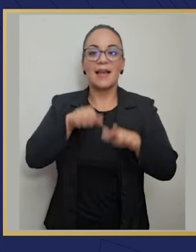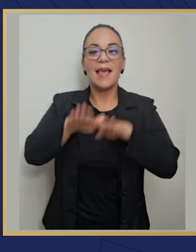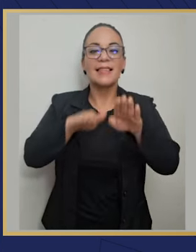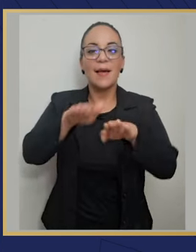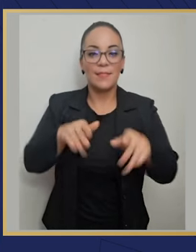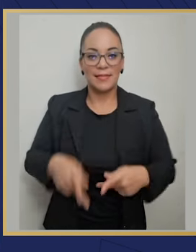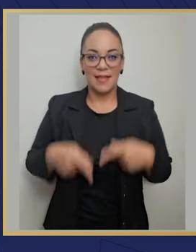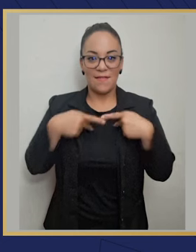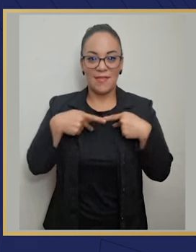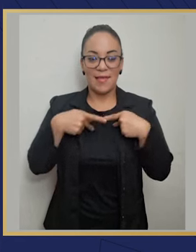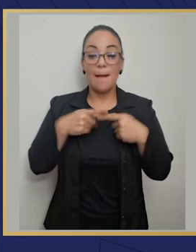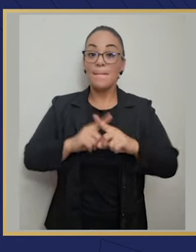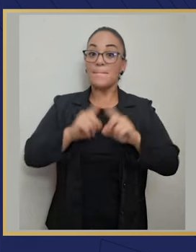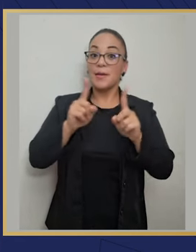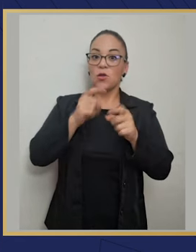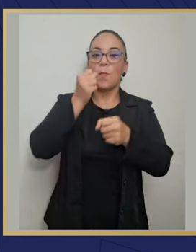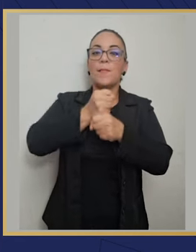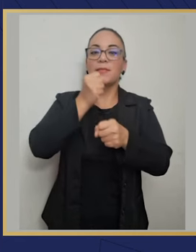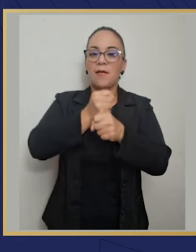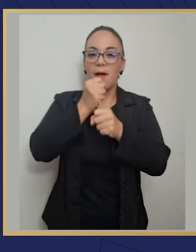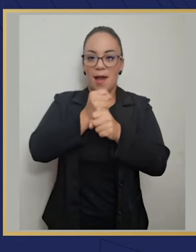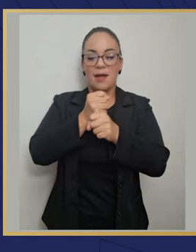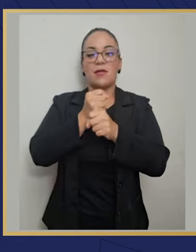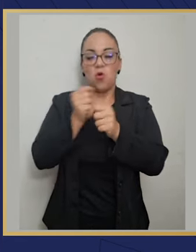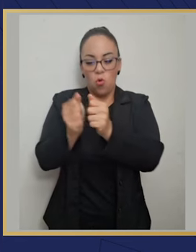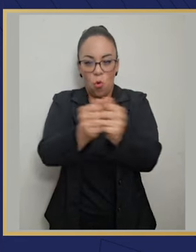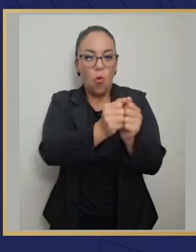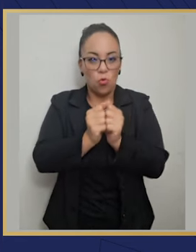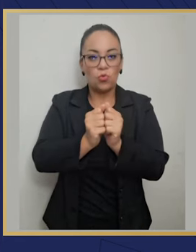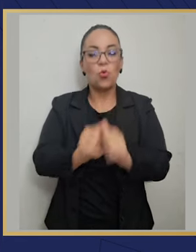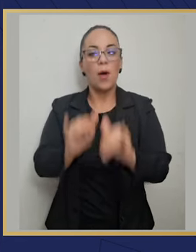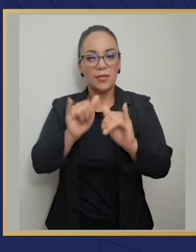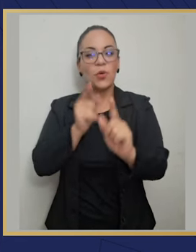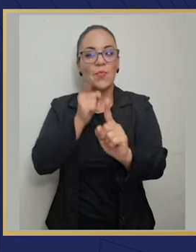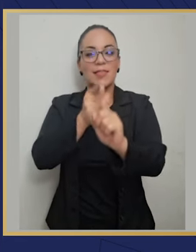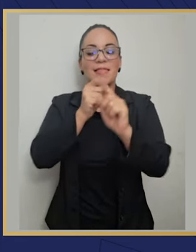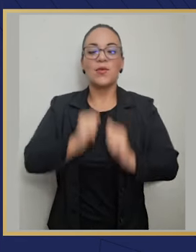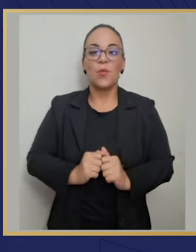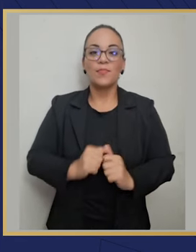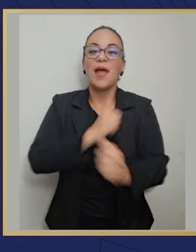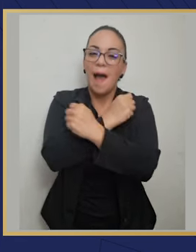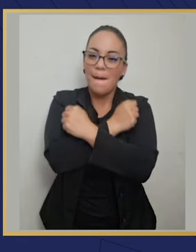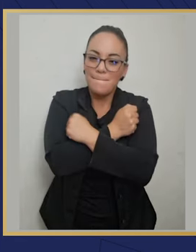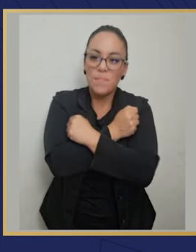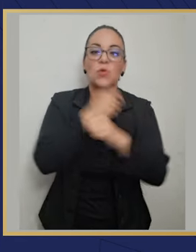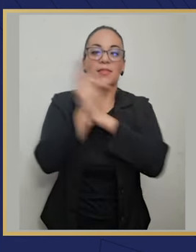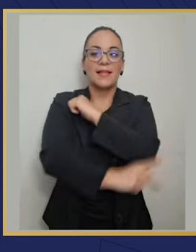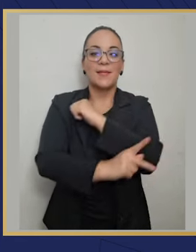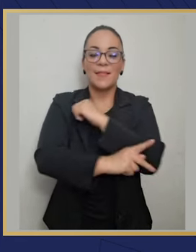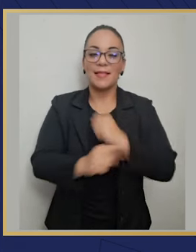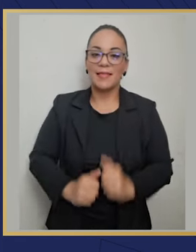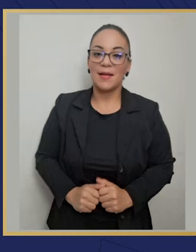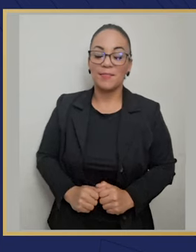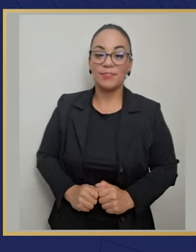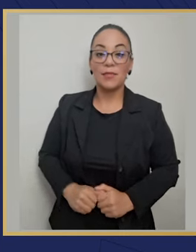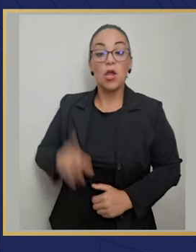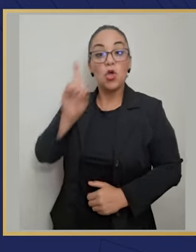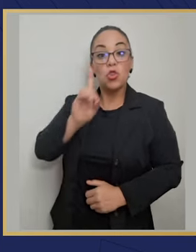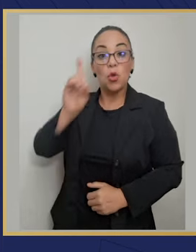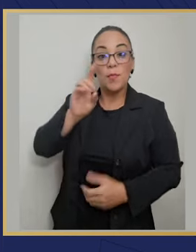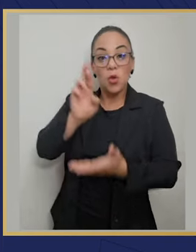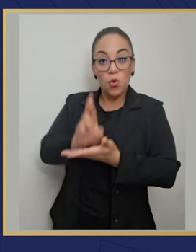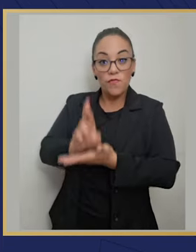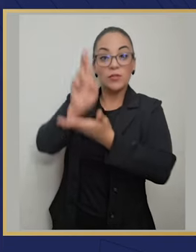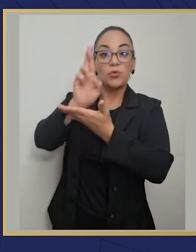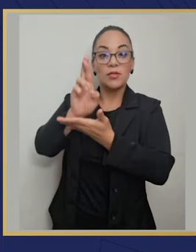reiniciar nuestras etapas pero para trabajar más en conjunto de frente a algo que nos atañe, que es el amor por nuestra